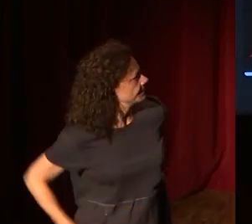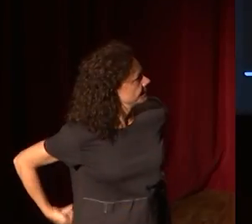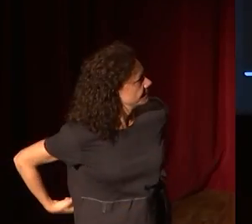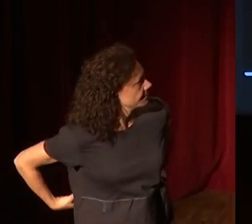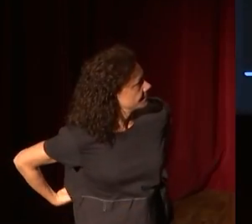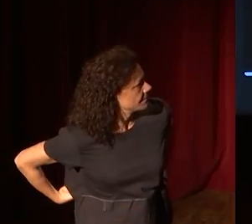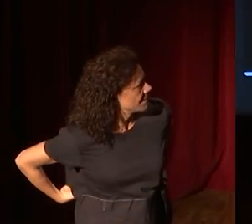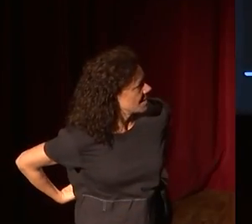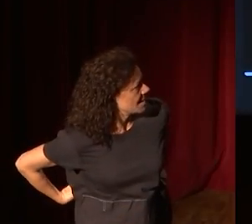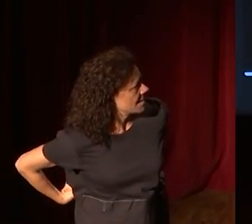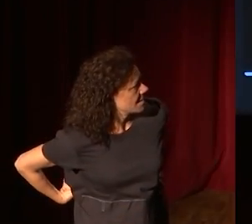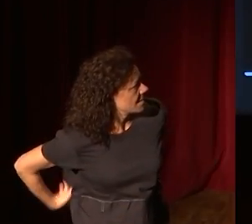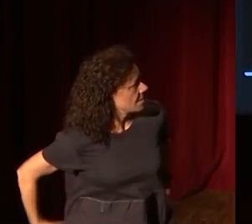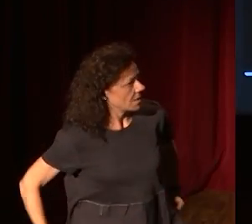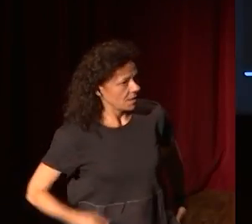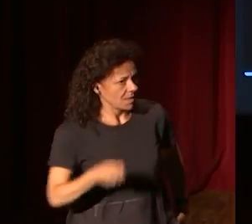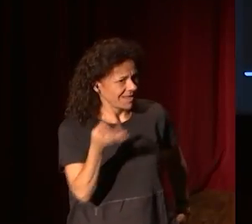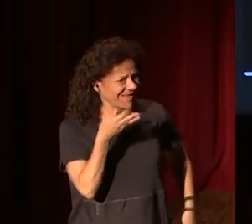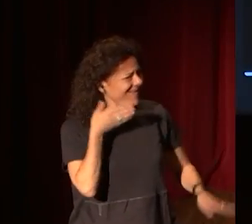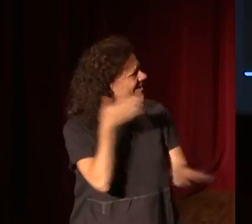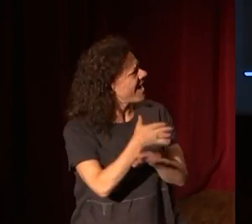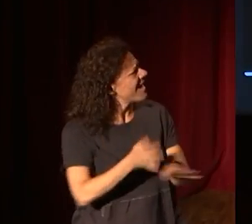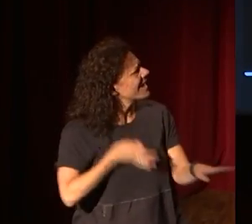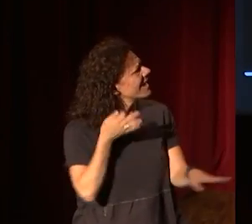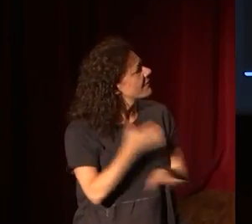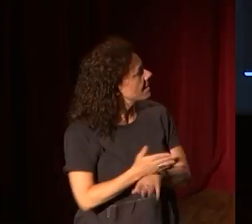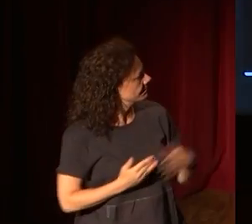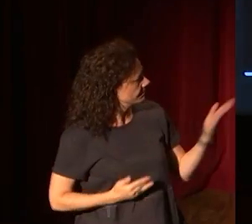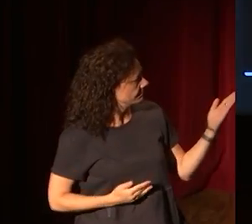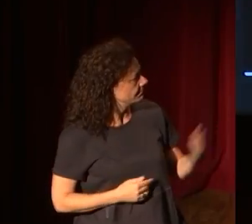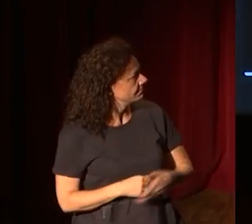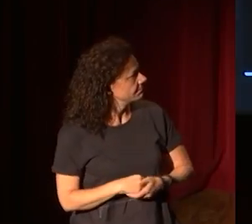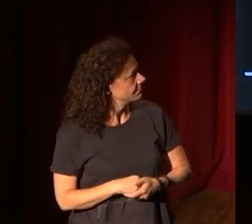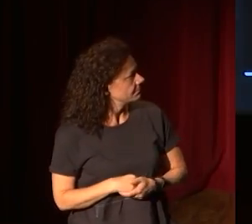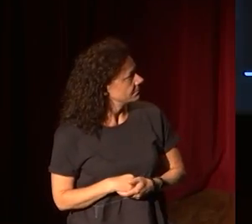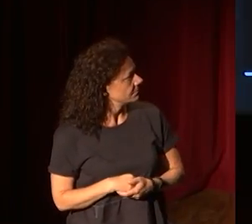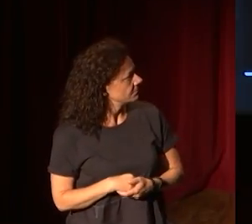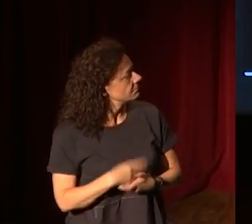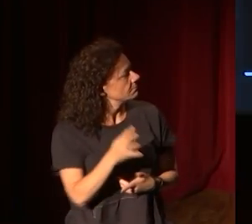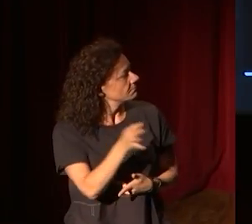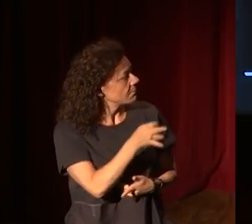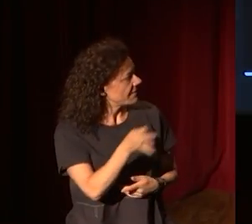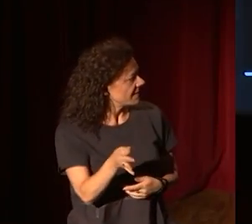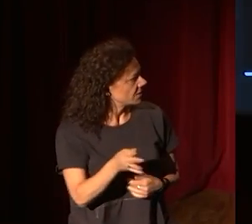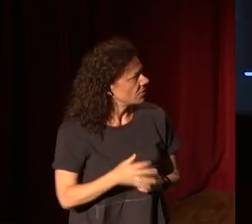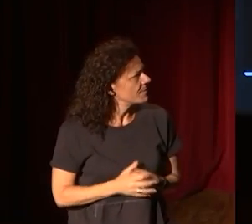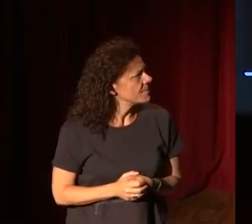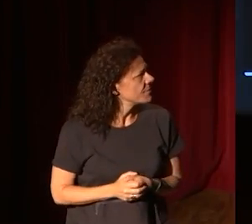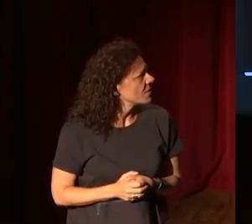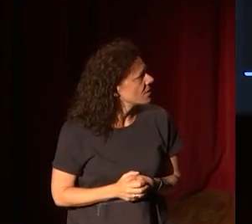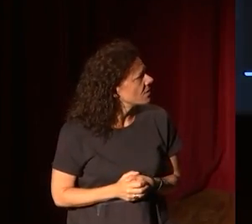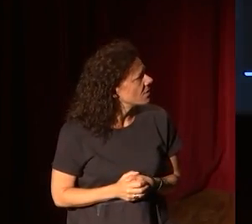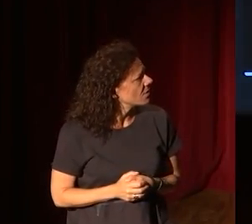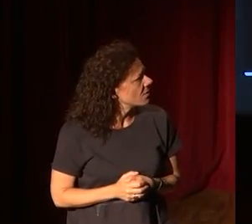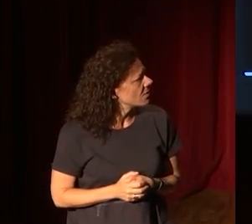¿Qué va? ¿Qué va? ¿Qué va? Yo sé a mí que va. Perfecto. Casi sois